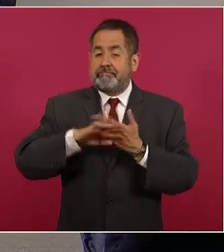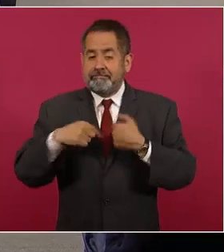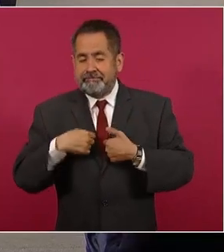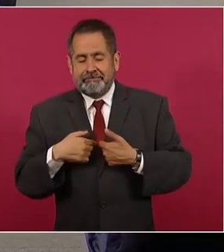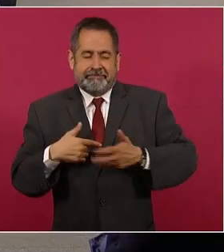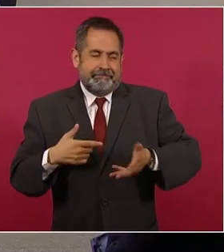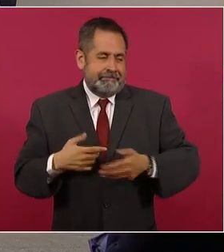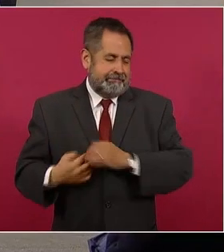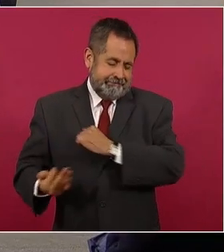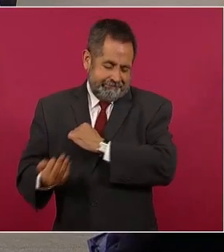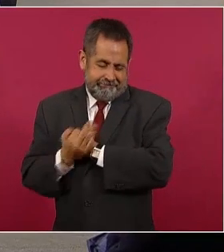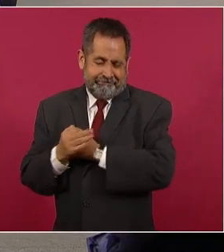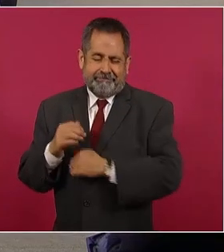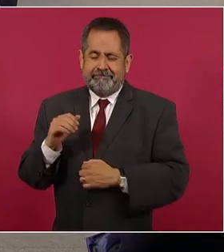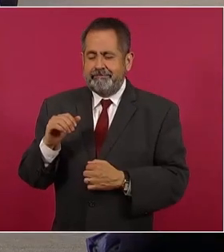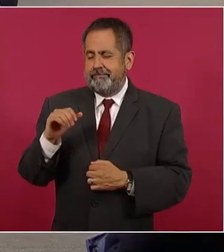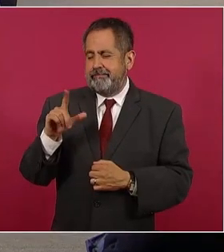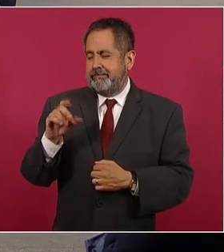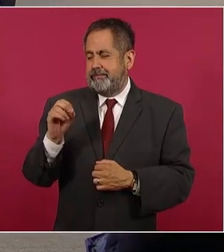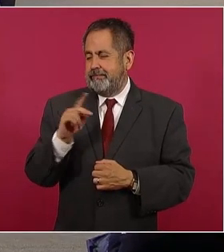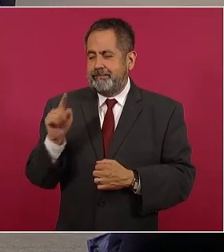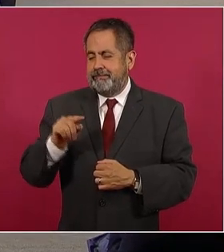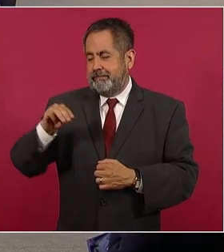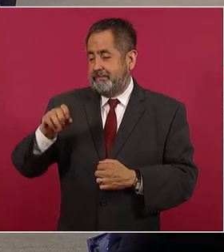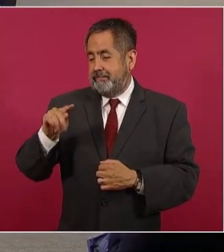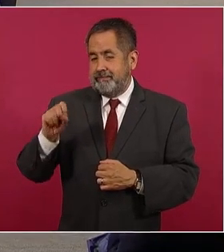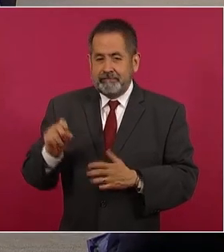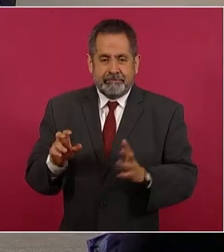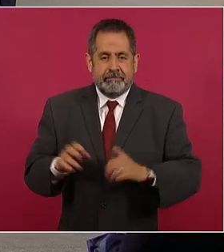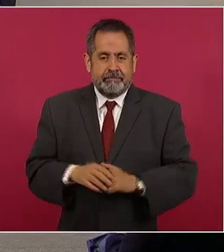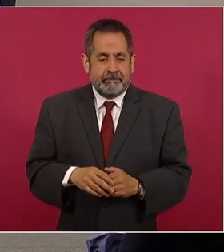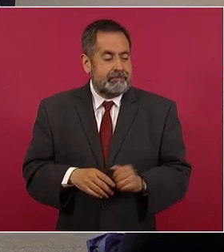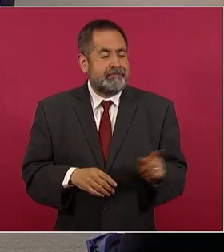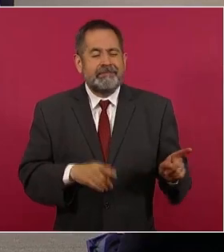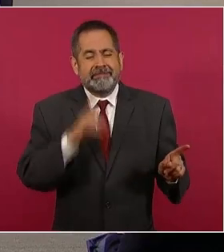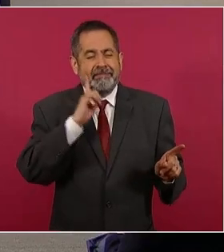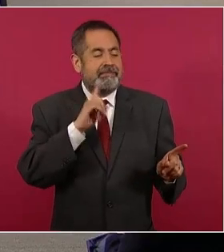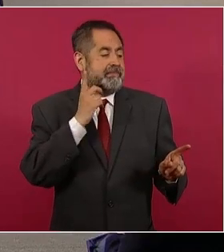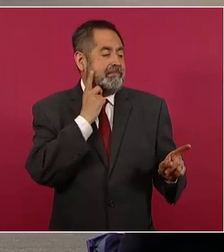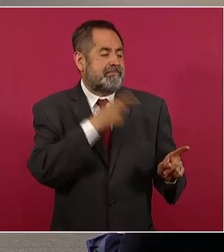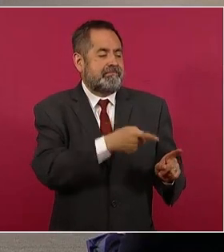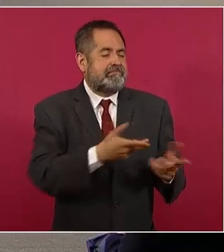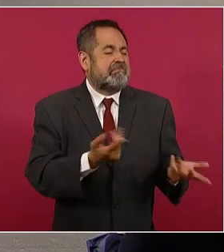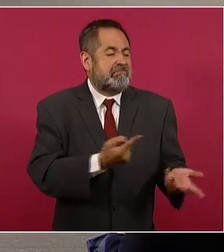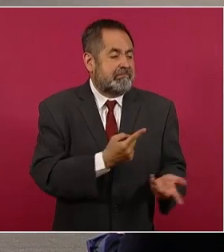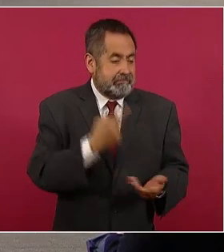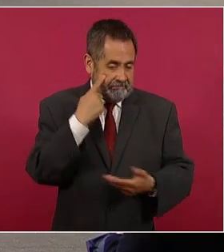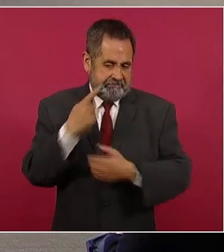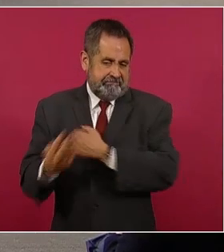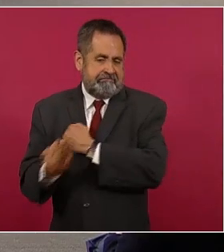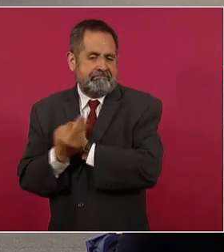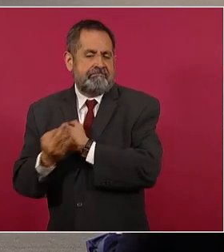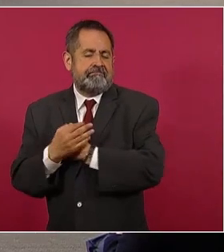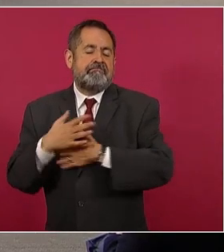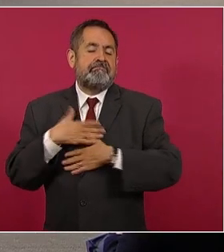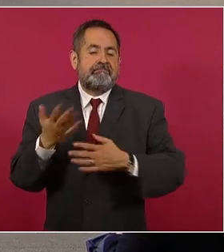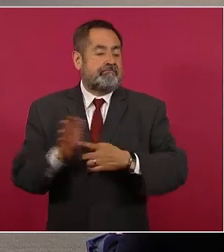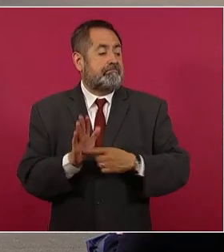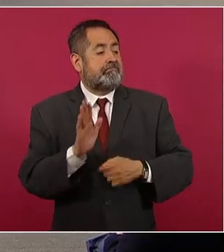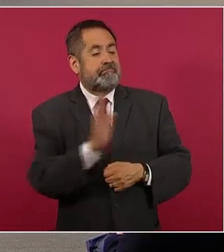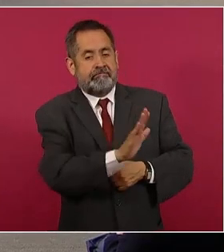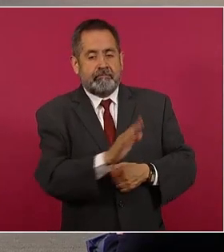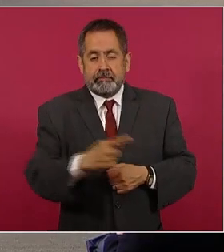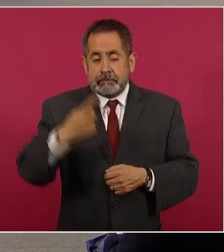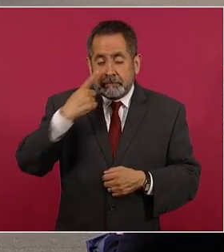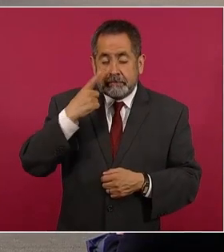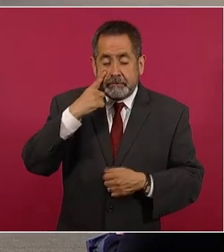diputada o senadora. Pero ya con esto, miren lo que decía